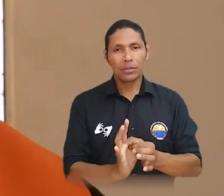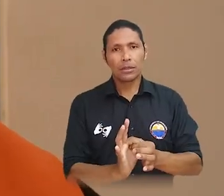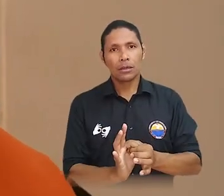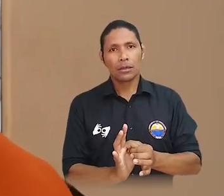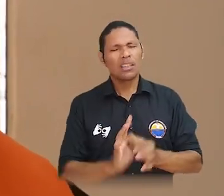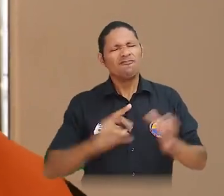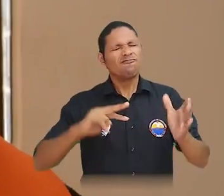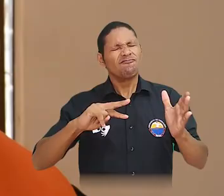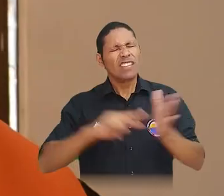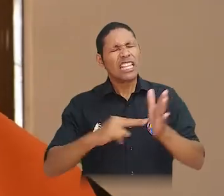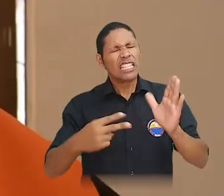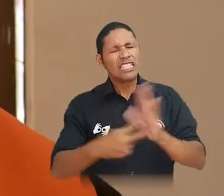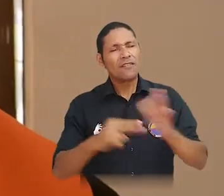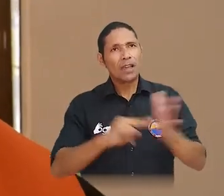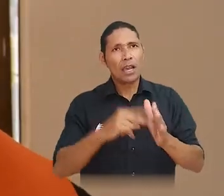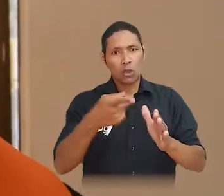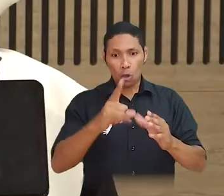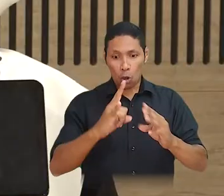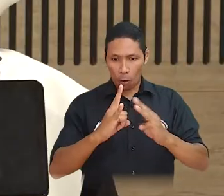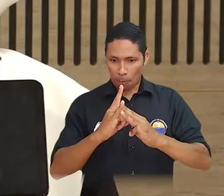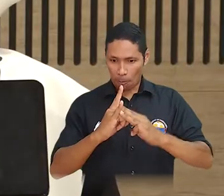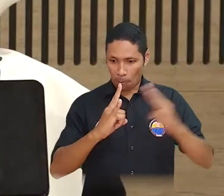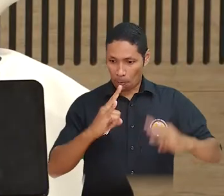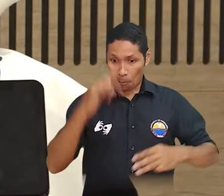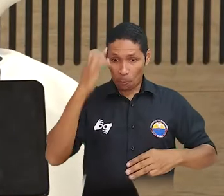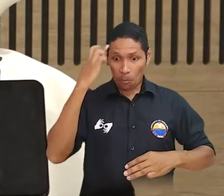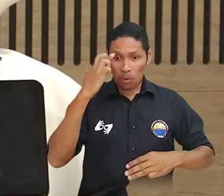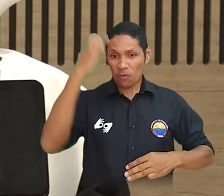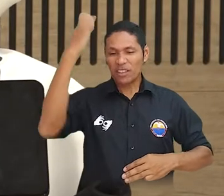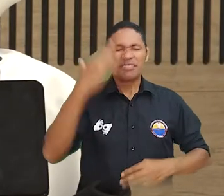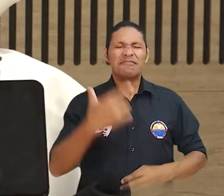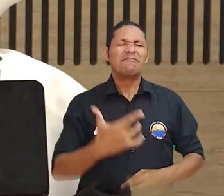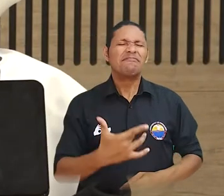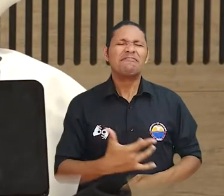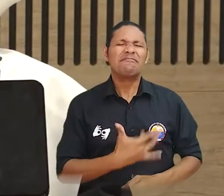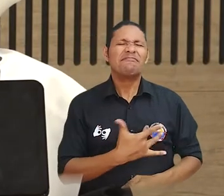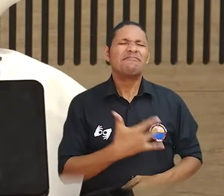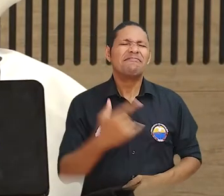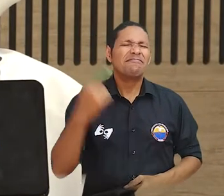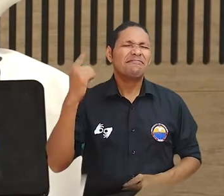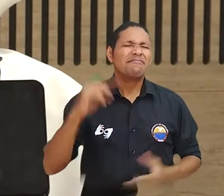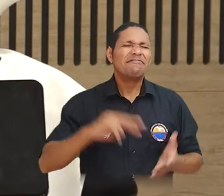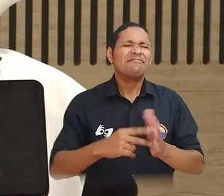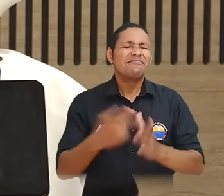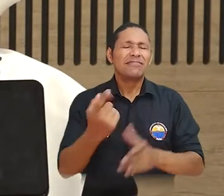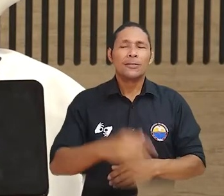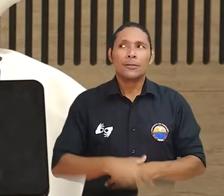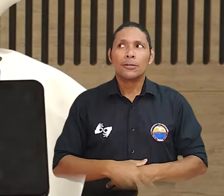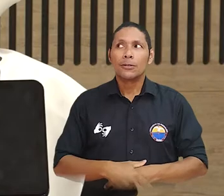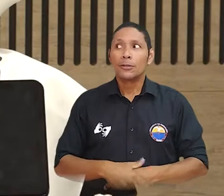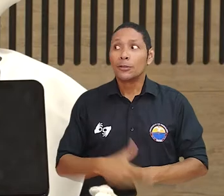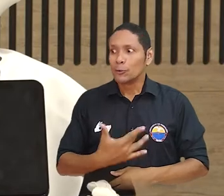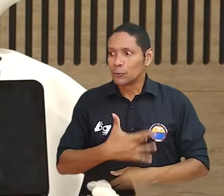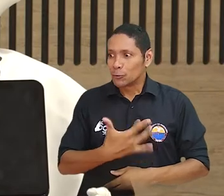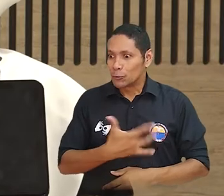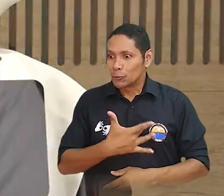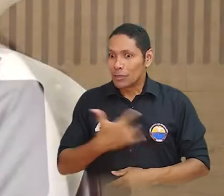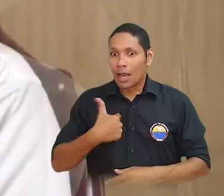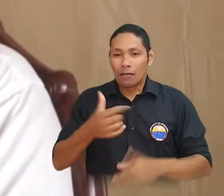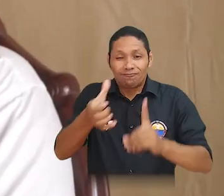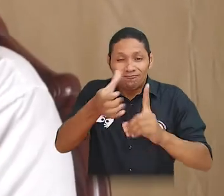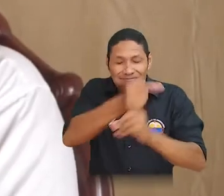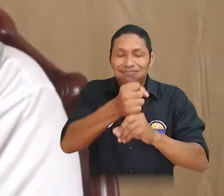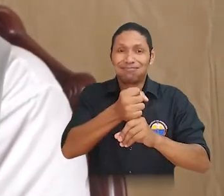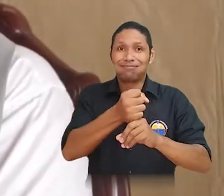parte importante del proceso. ¿Qué significa para LIEP cumplir el sueño de ser profesional en la Universidad del